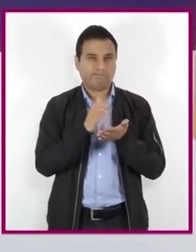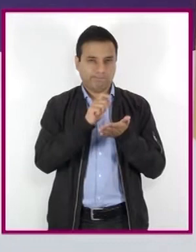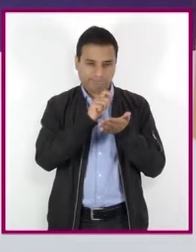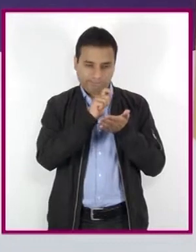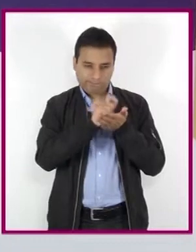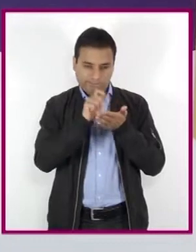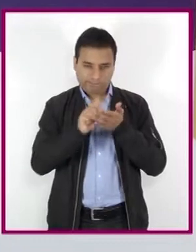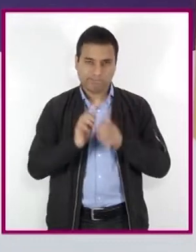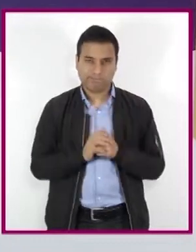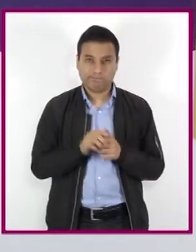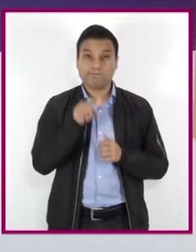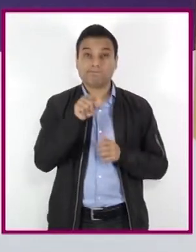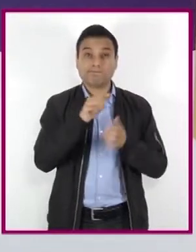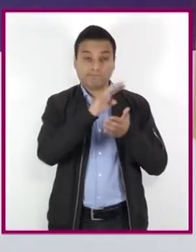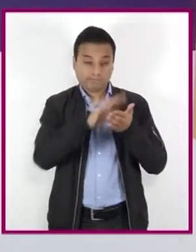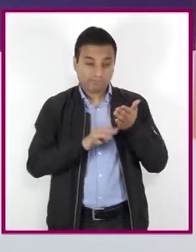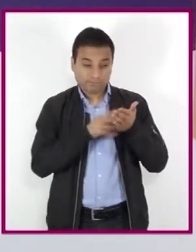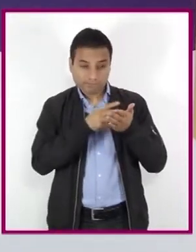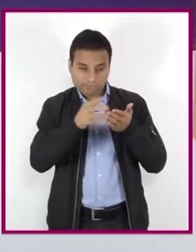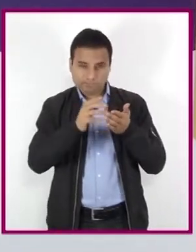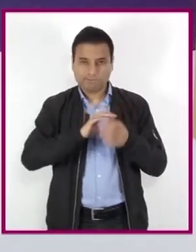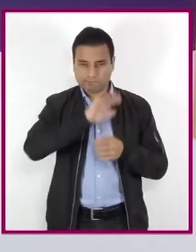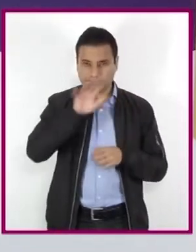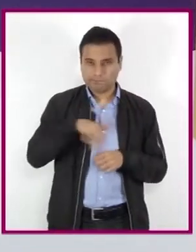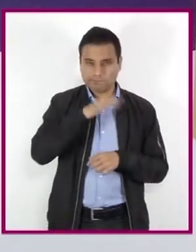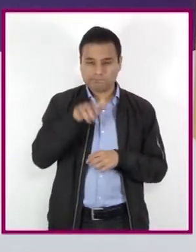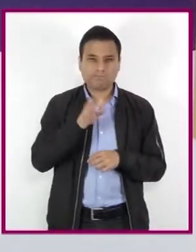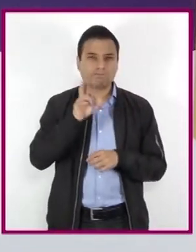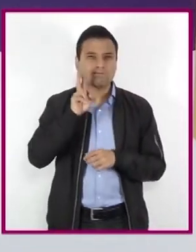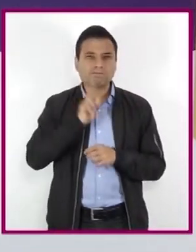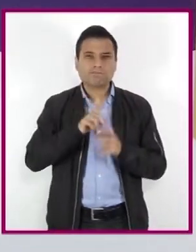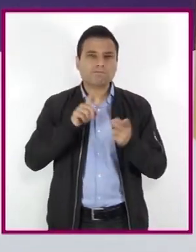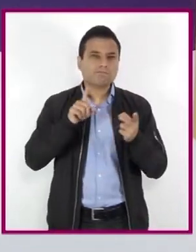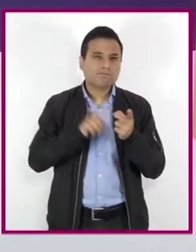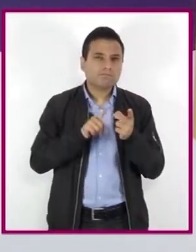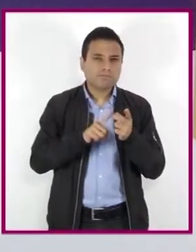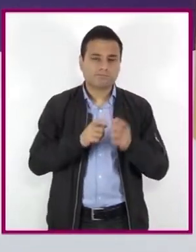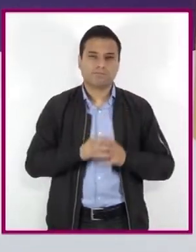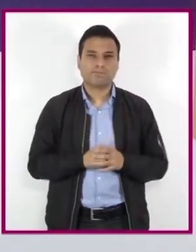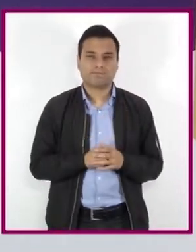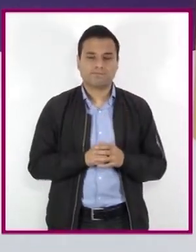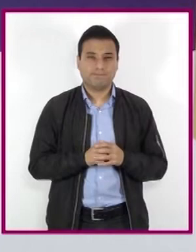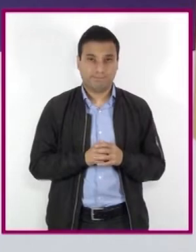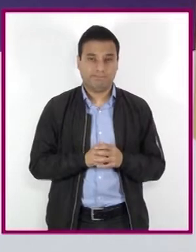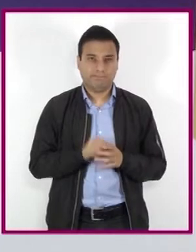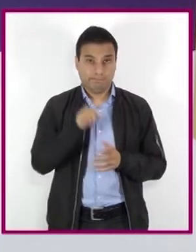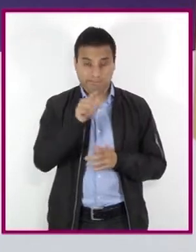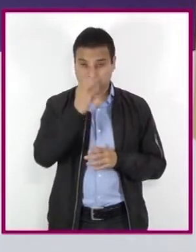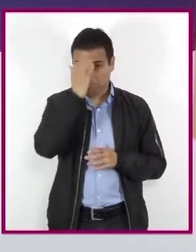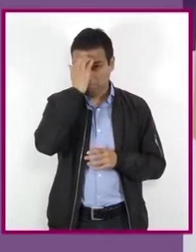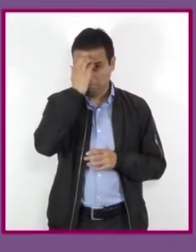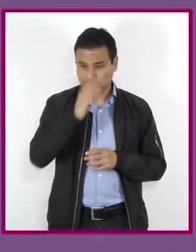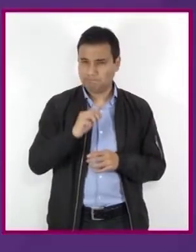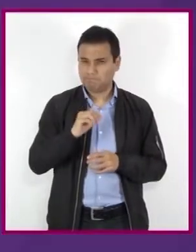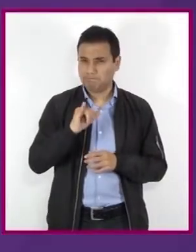ubíquenlos en la tabla periódica por su símbolo químico, su grupo y su periodo. ¿Les resultan conocidos?